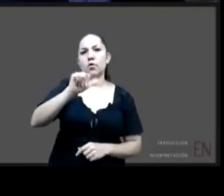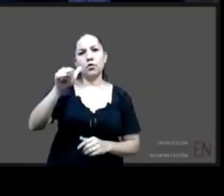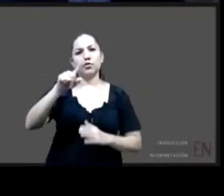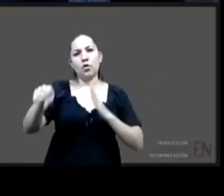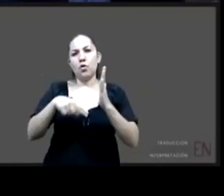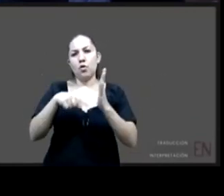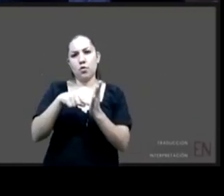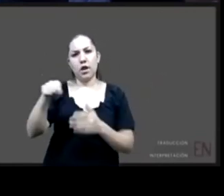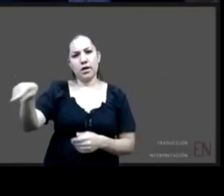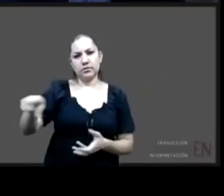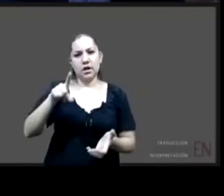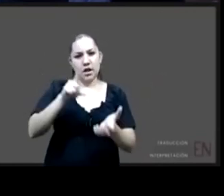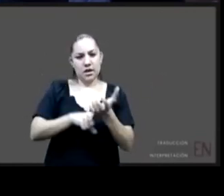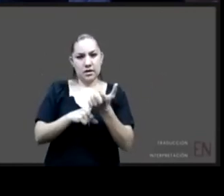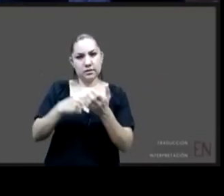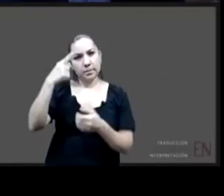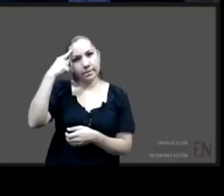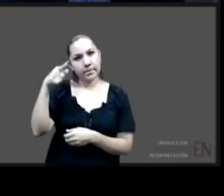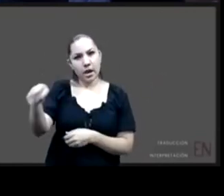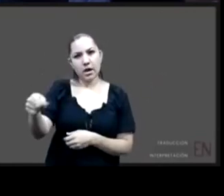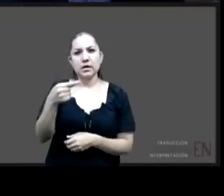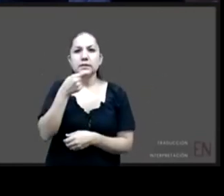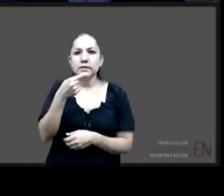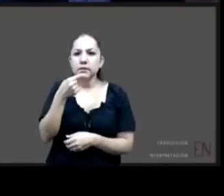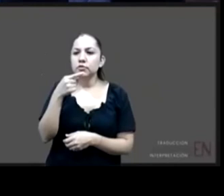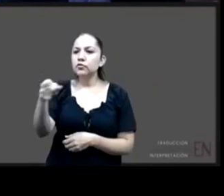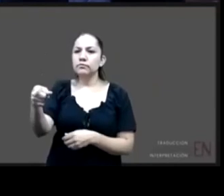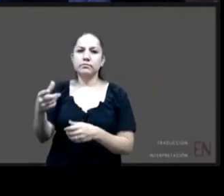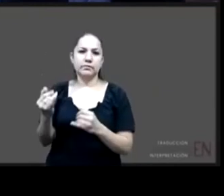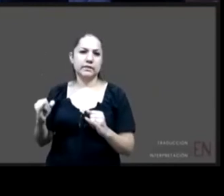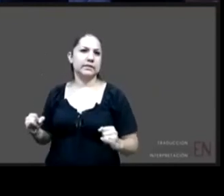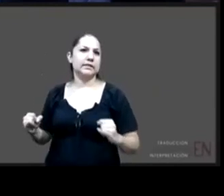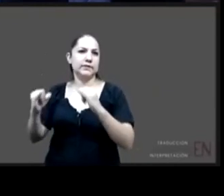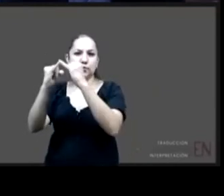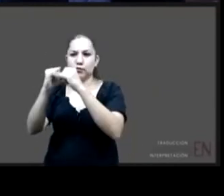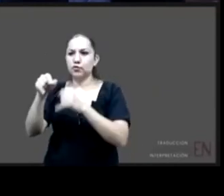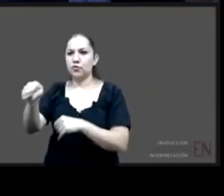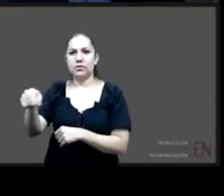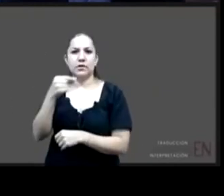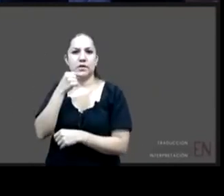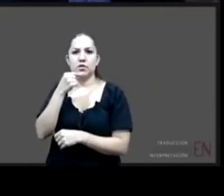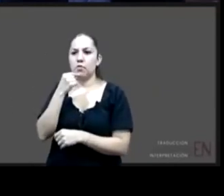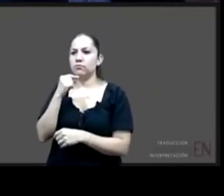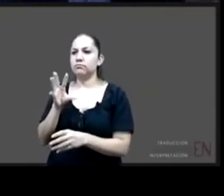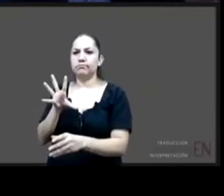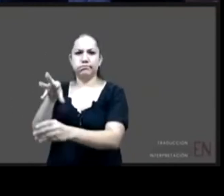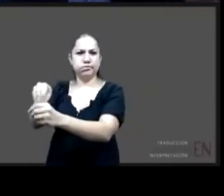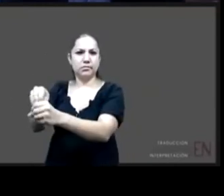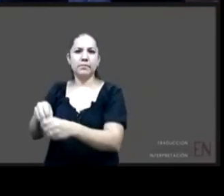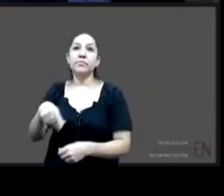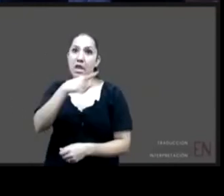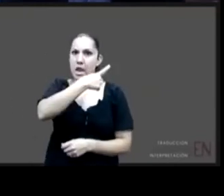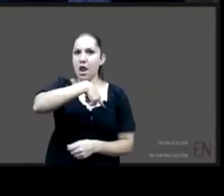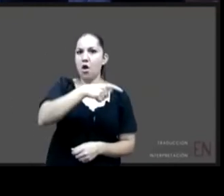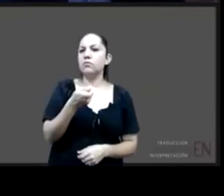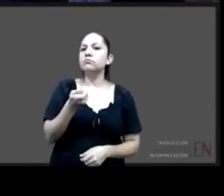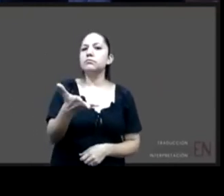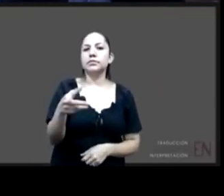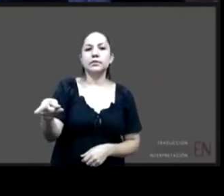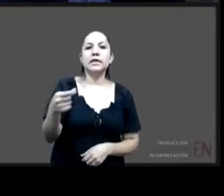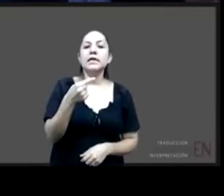prevenirse con otro tipo de apoyos o programas les llaman los famosos niños voluntarios